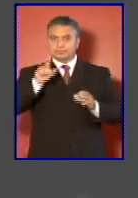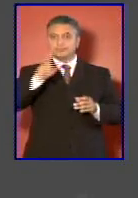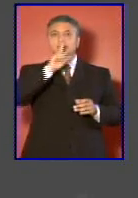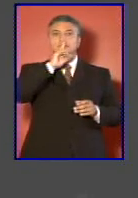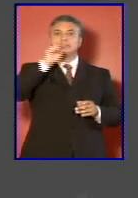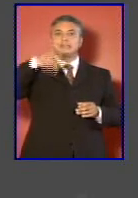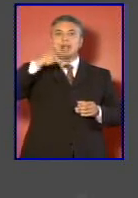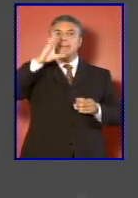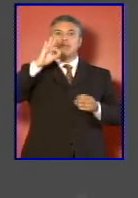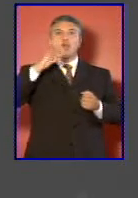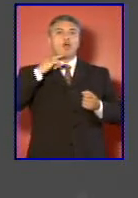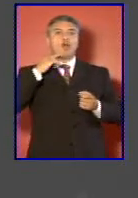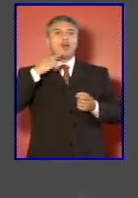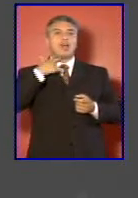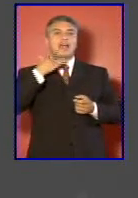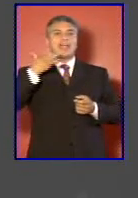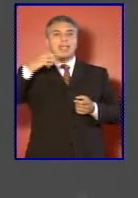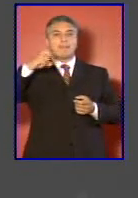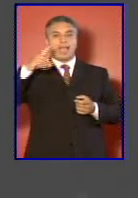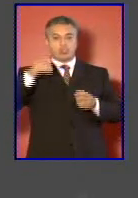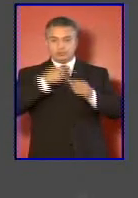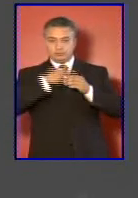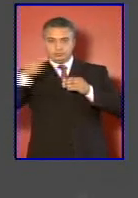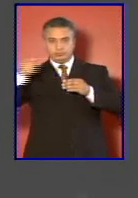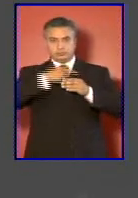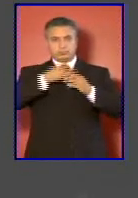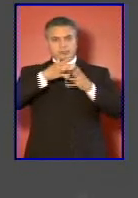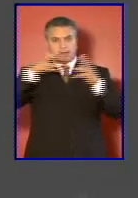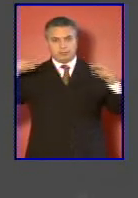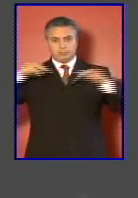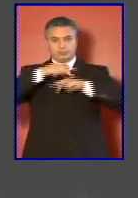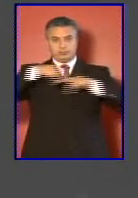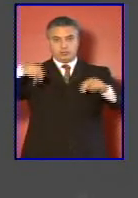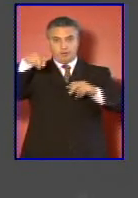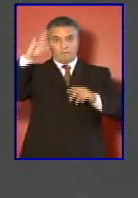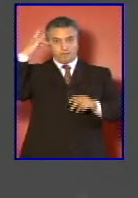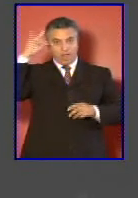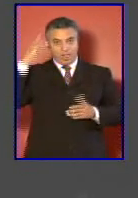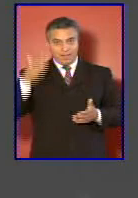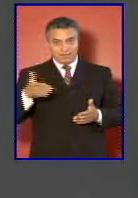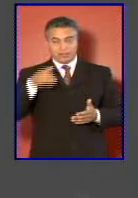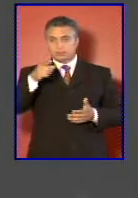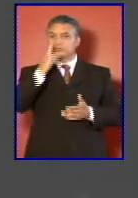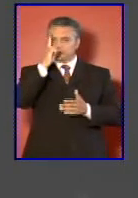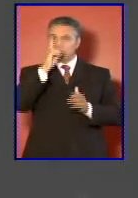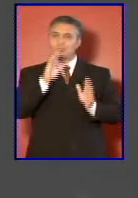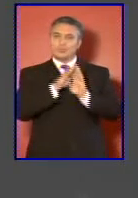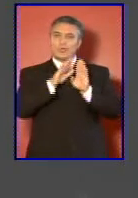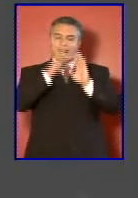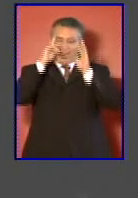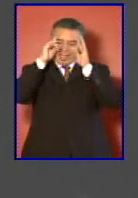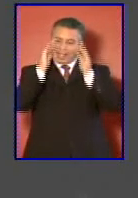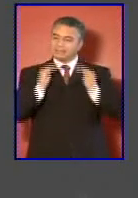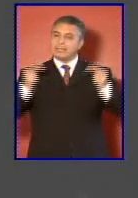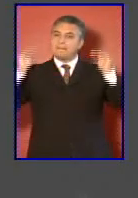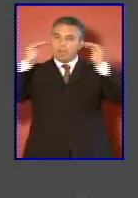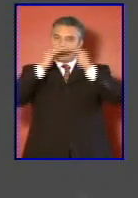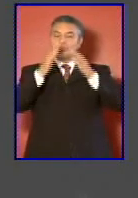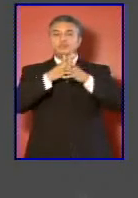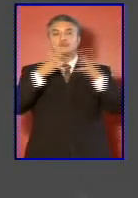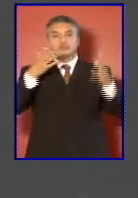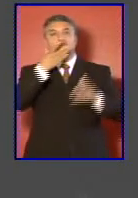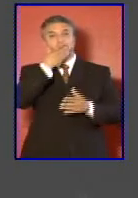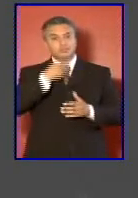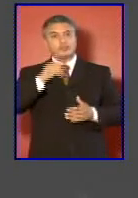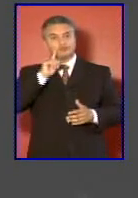Tambo Quemado que está en el paso fronterizo de mayor concurrencia con Bolivia y algo simbólico y fue muy bonito estar